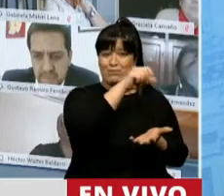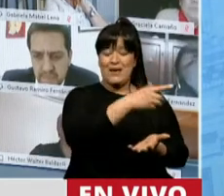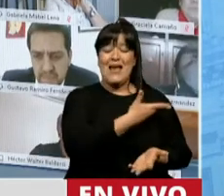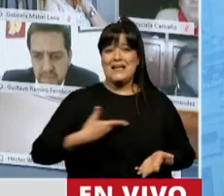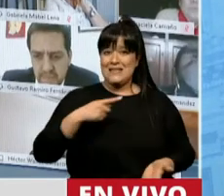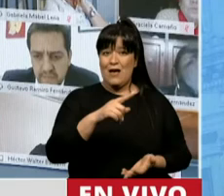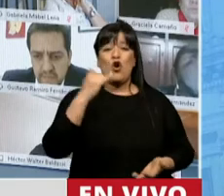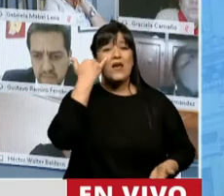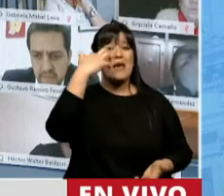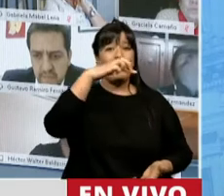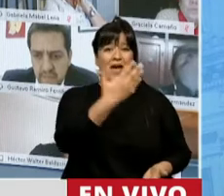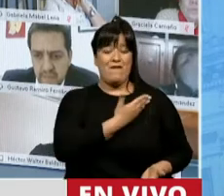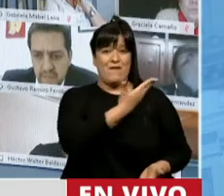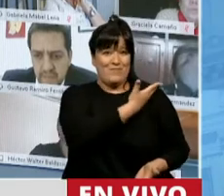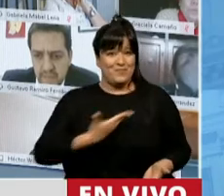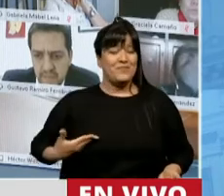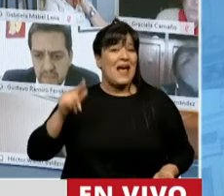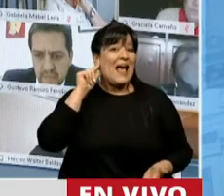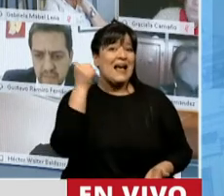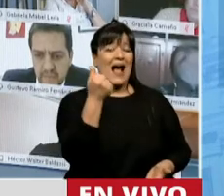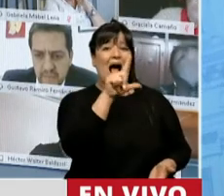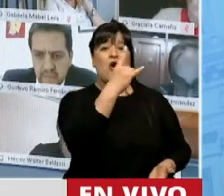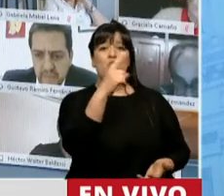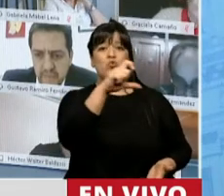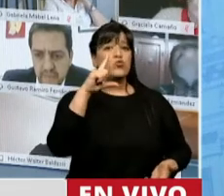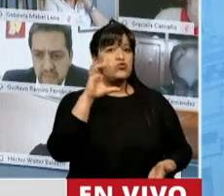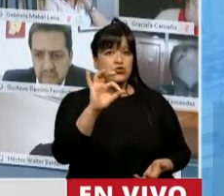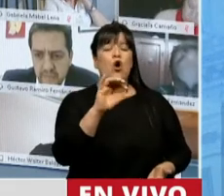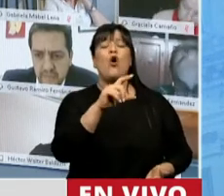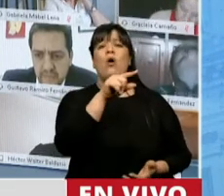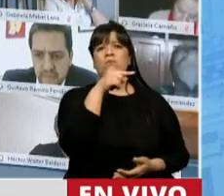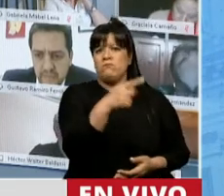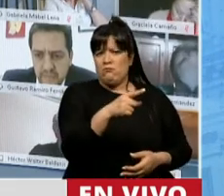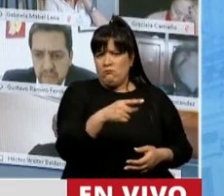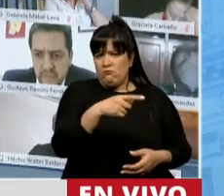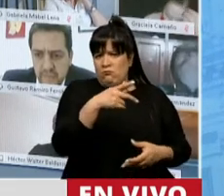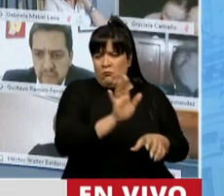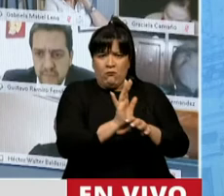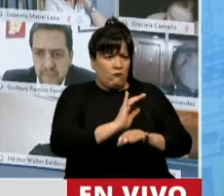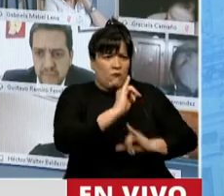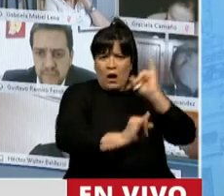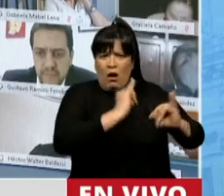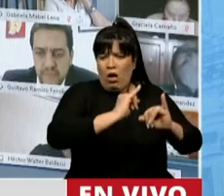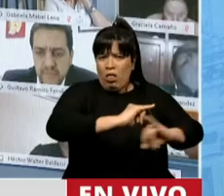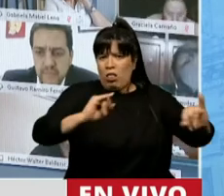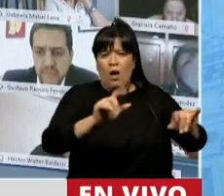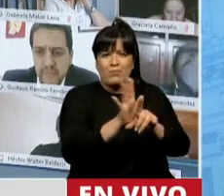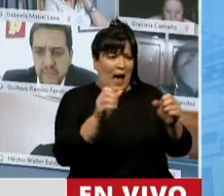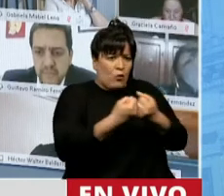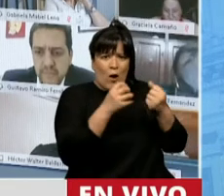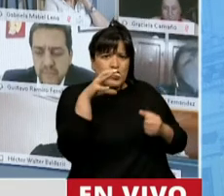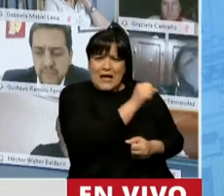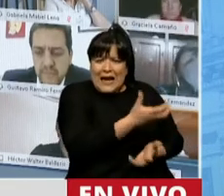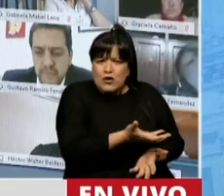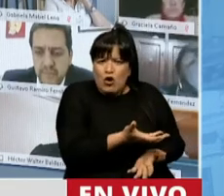YPF presidida por Miguel Galucho, negaba la información sobre un acuerdo que se pretendía secreto y que